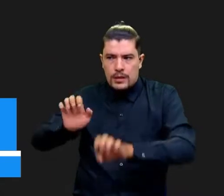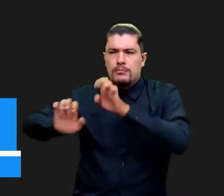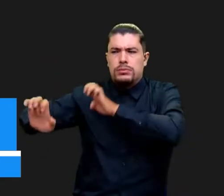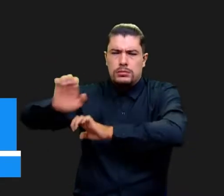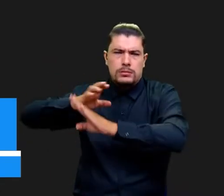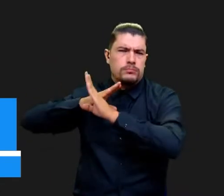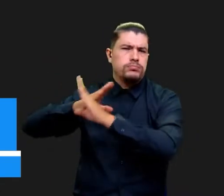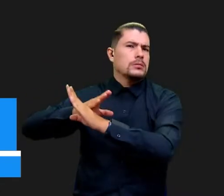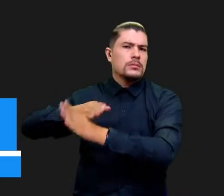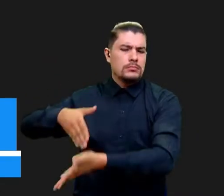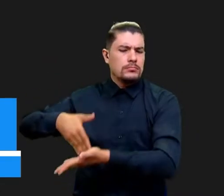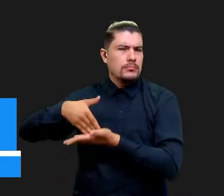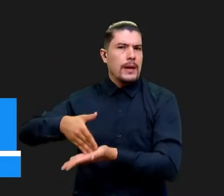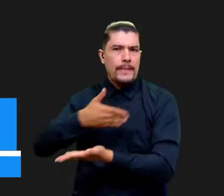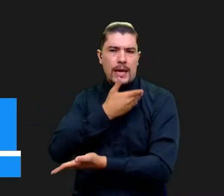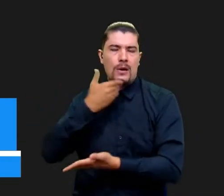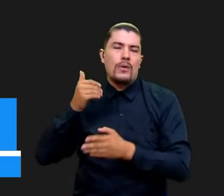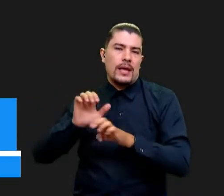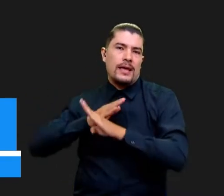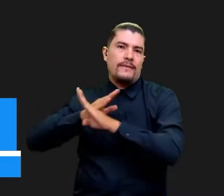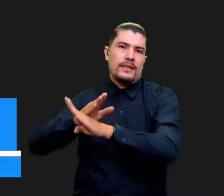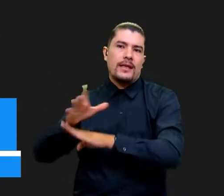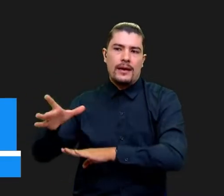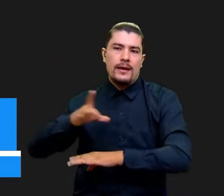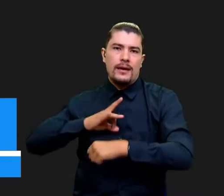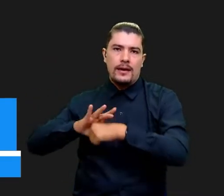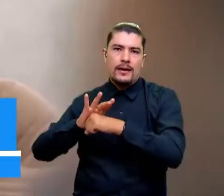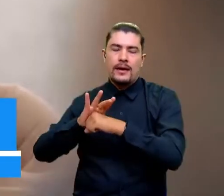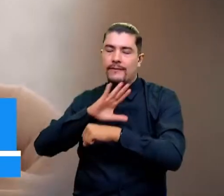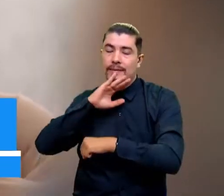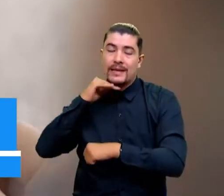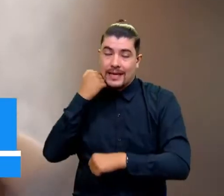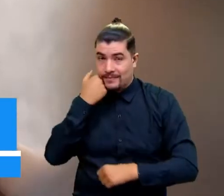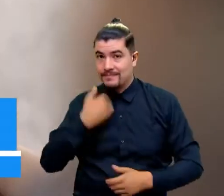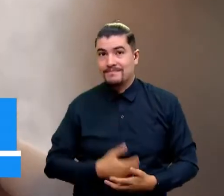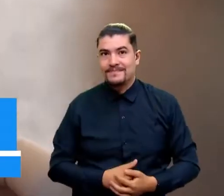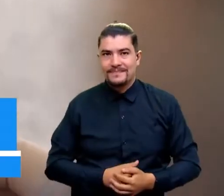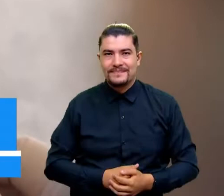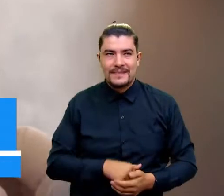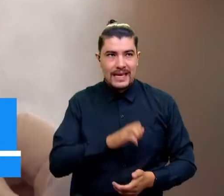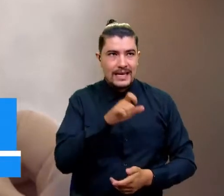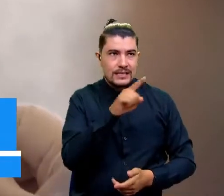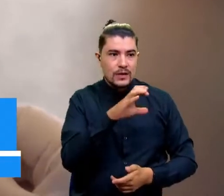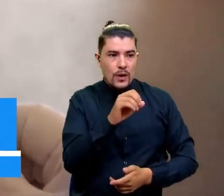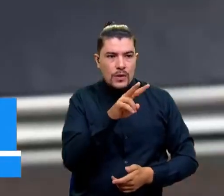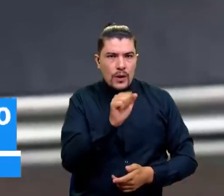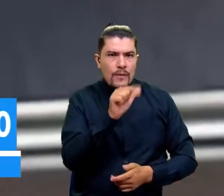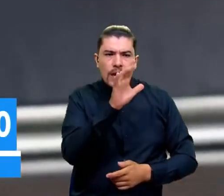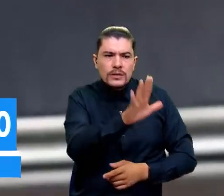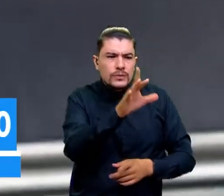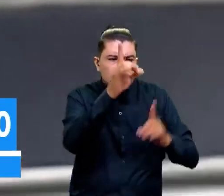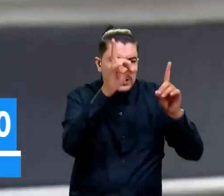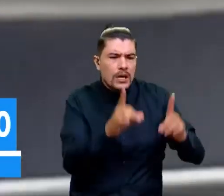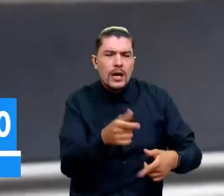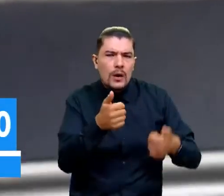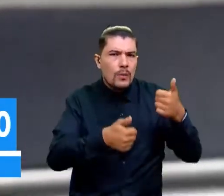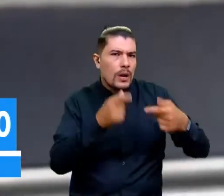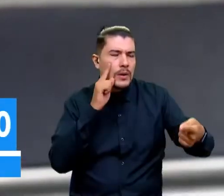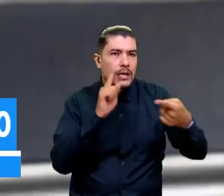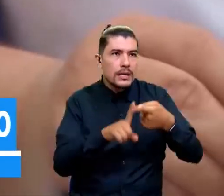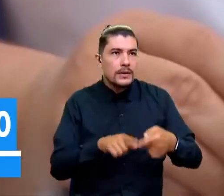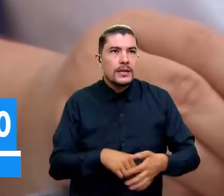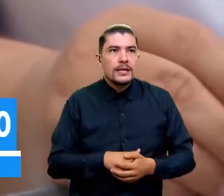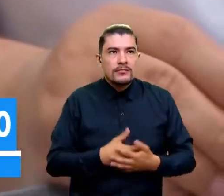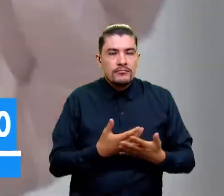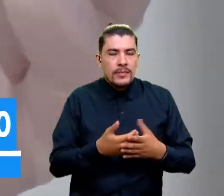que estuven mejor con la vacuna mencionada del cambio. Según Escobar, la decisión se toma con el fin de disminuir cualquier riesgo de